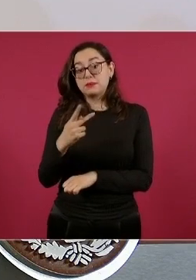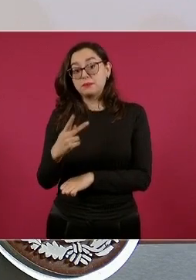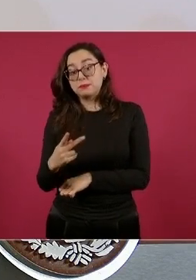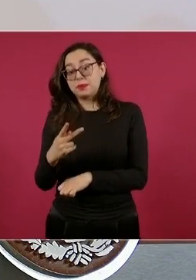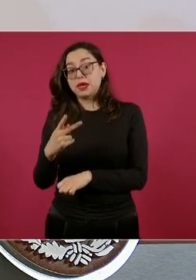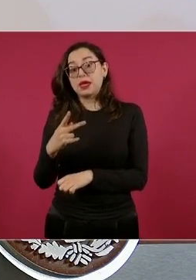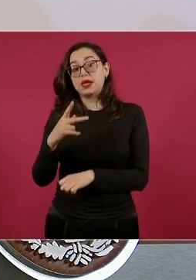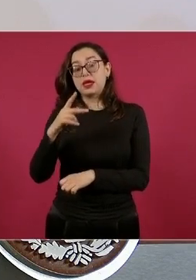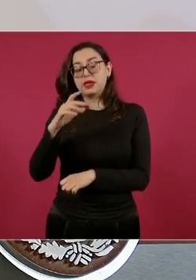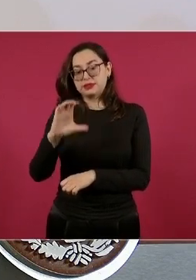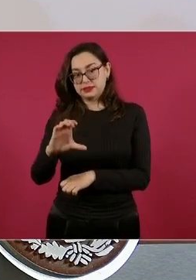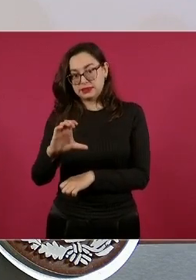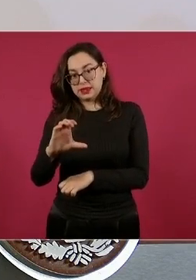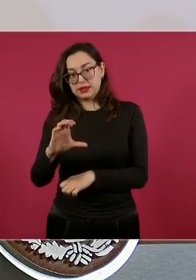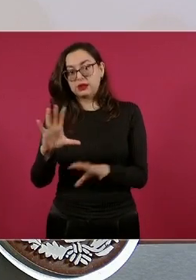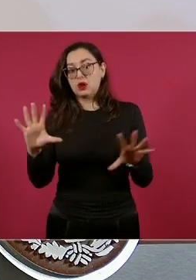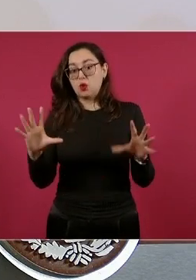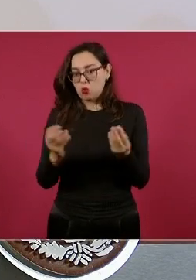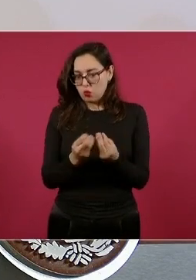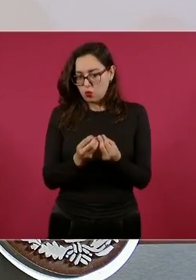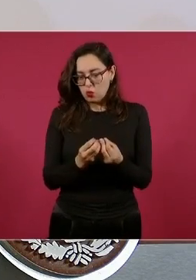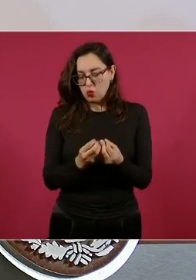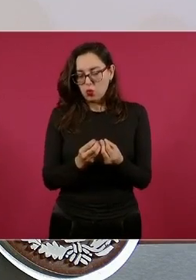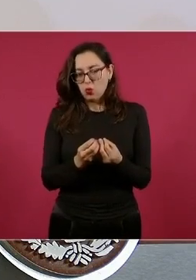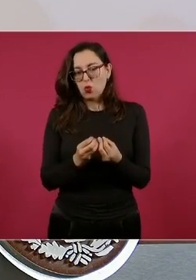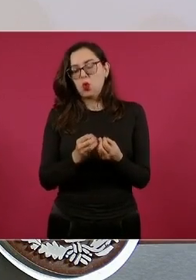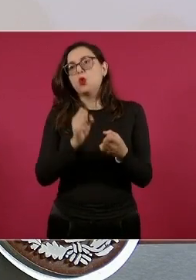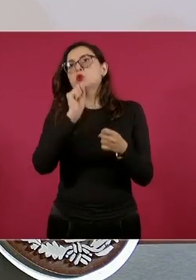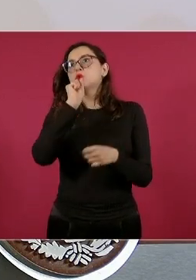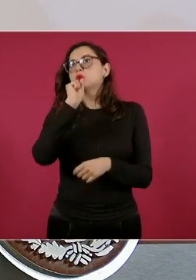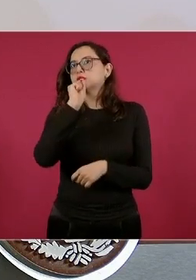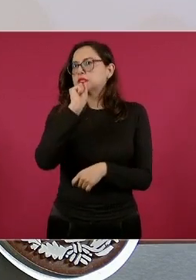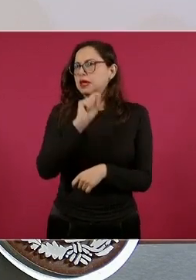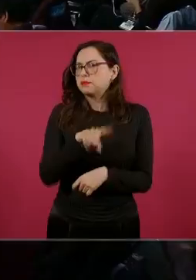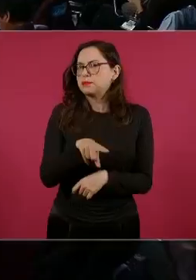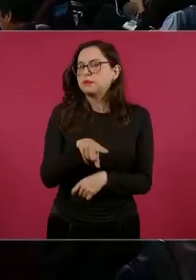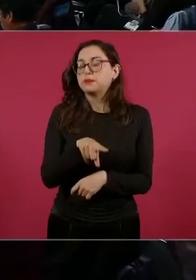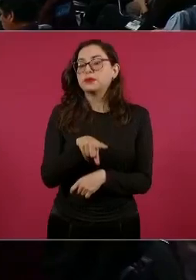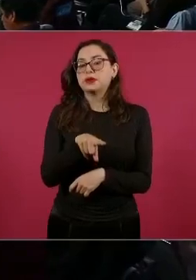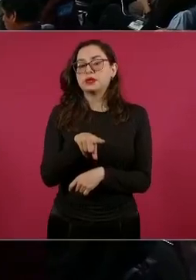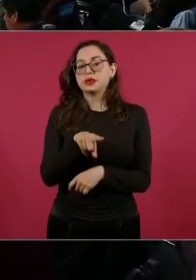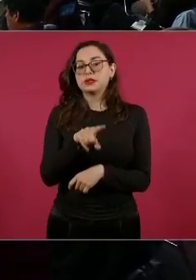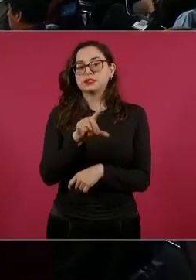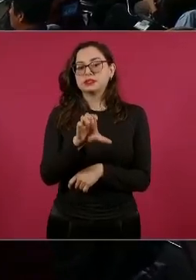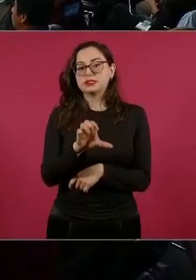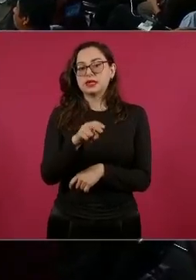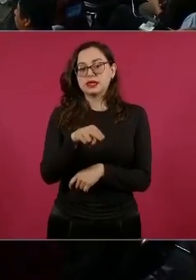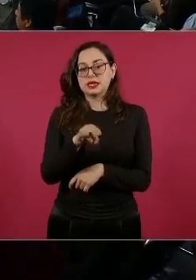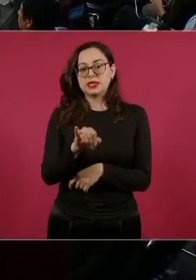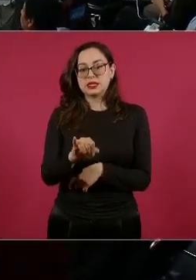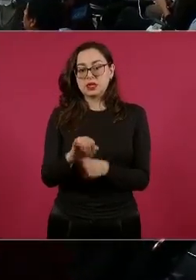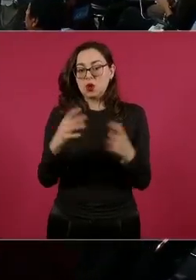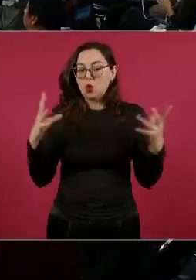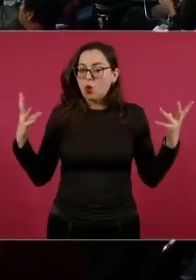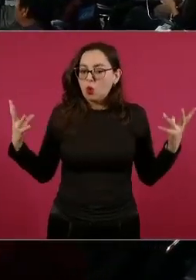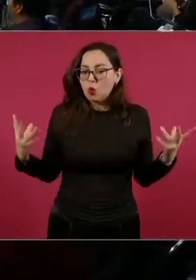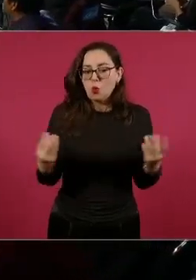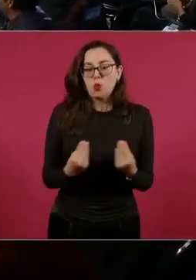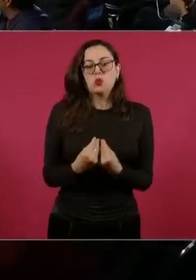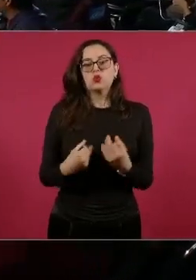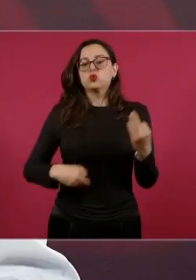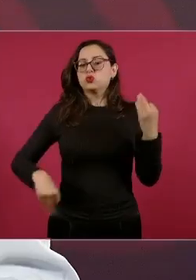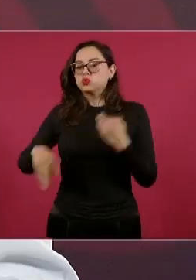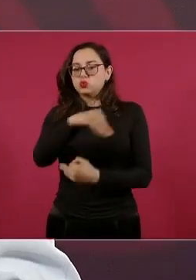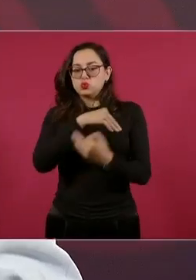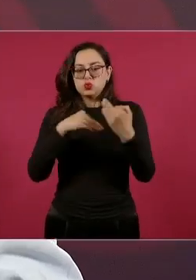Federal, así también como por parte del CNI. Entonces, todos estamos